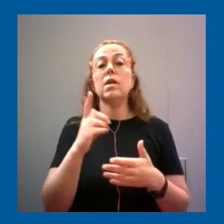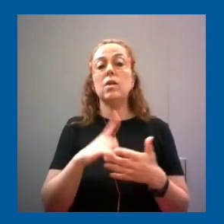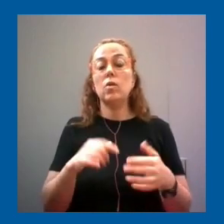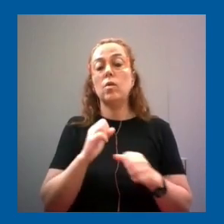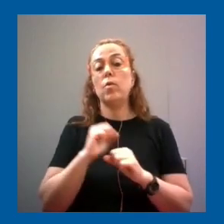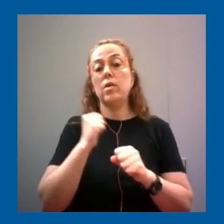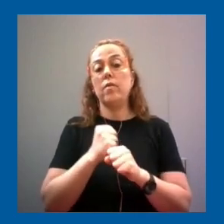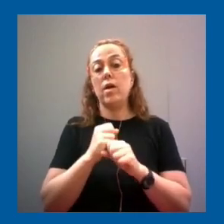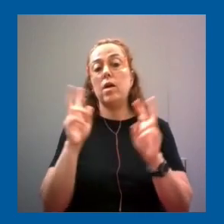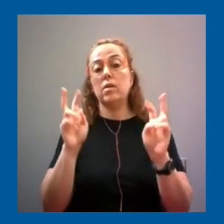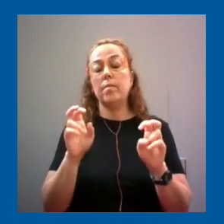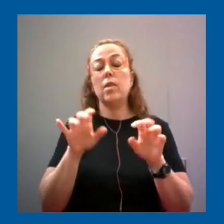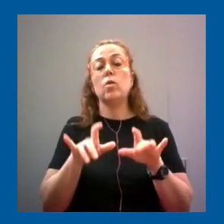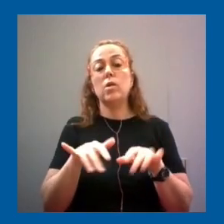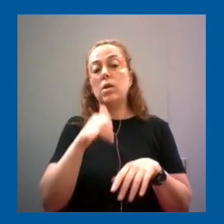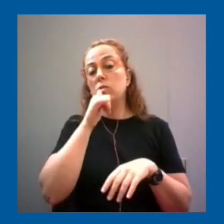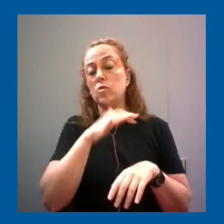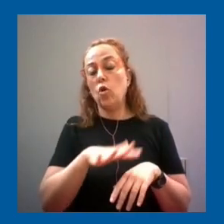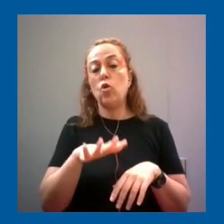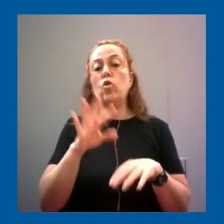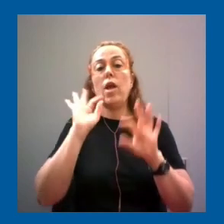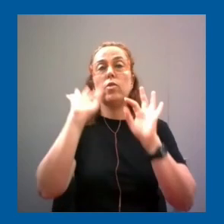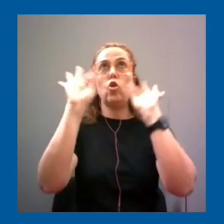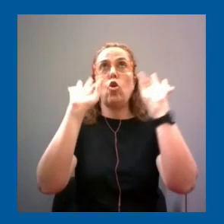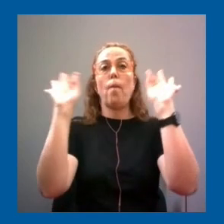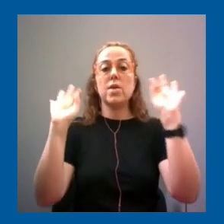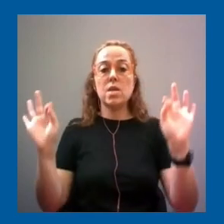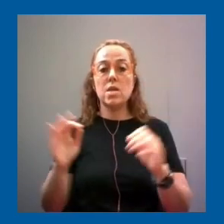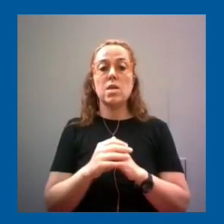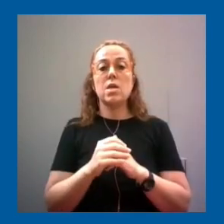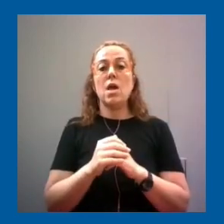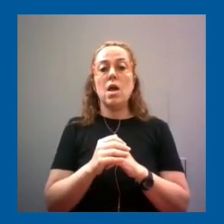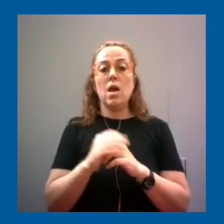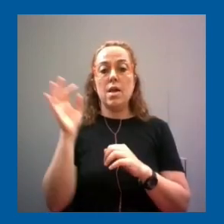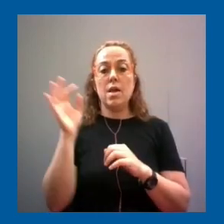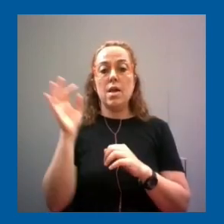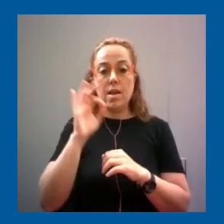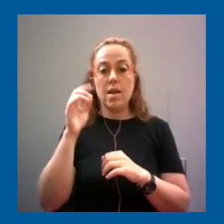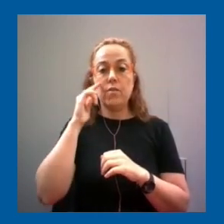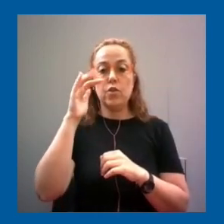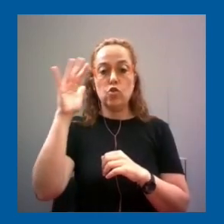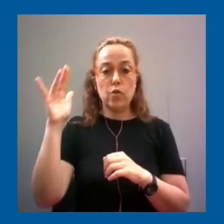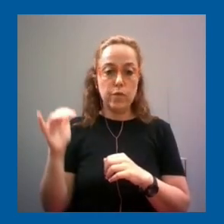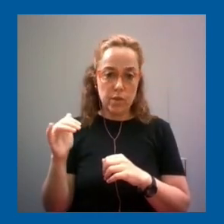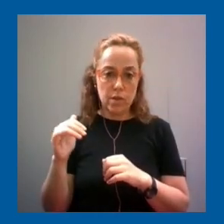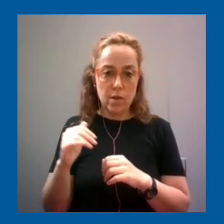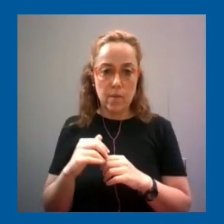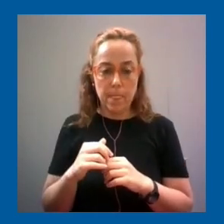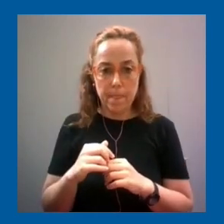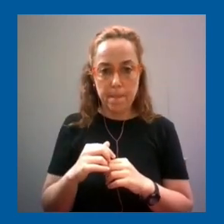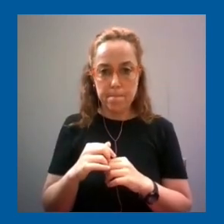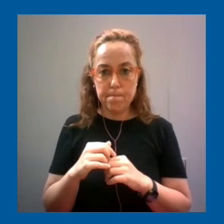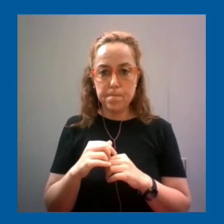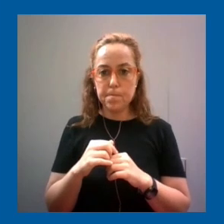en historia en astronomía inglés filosofía bueno a nivel de la